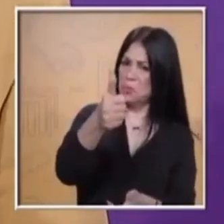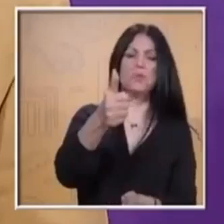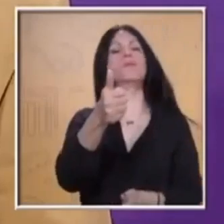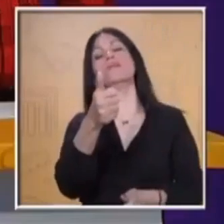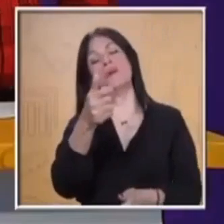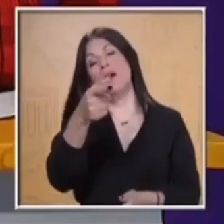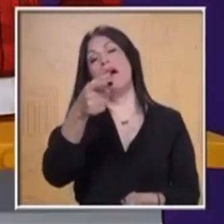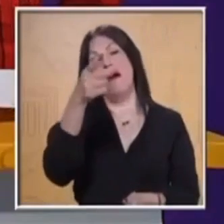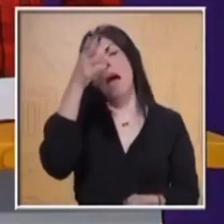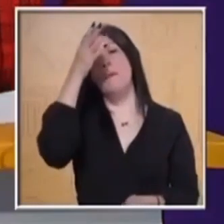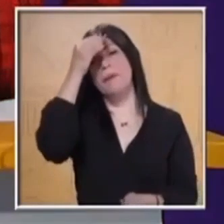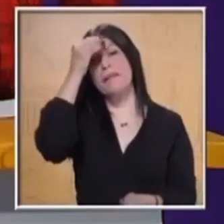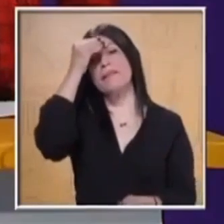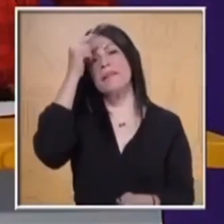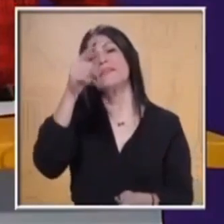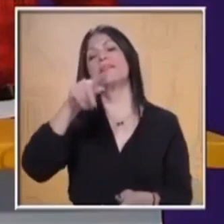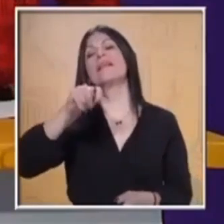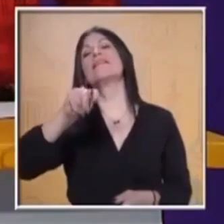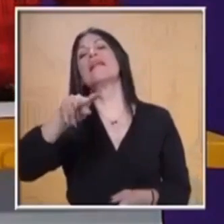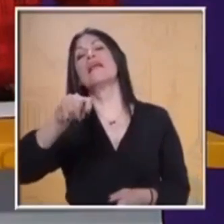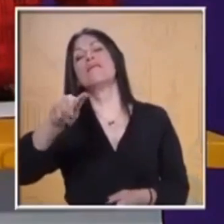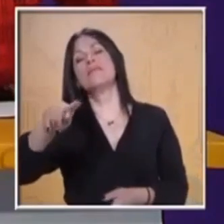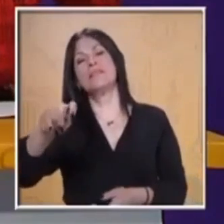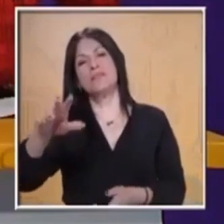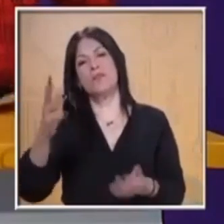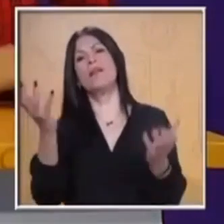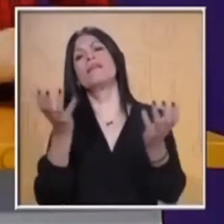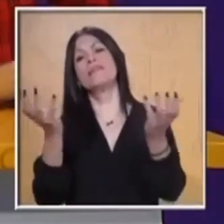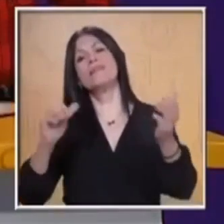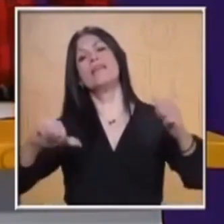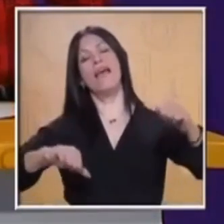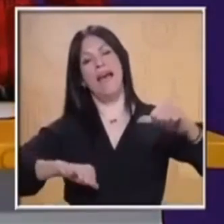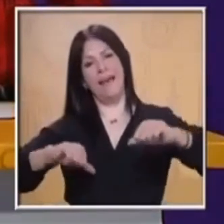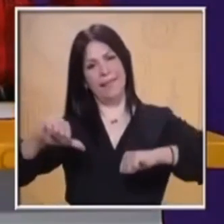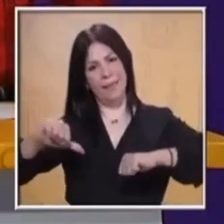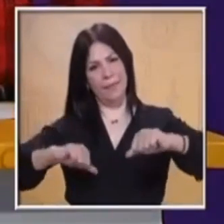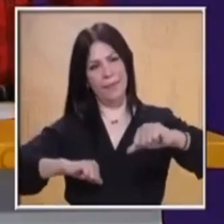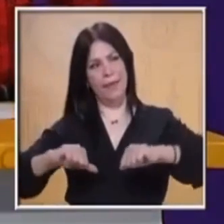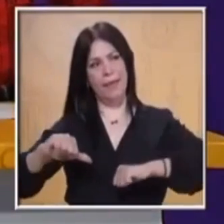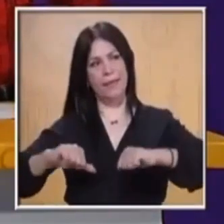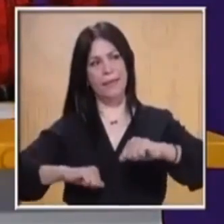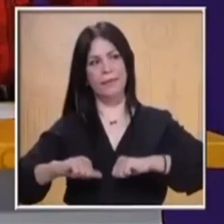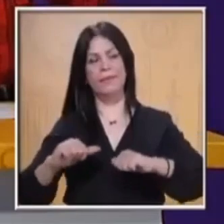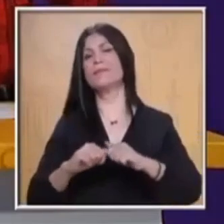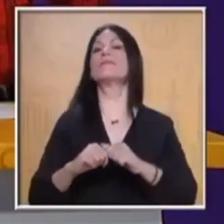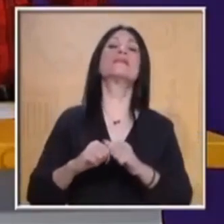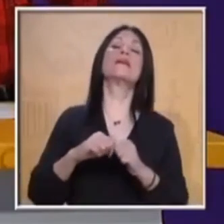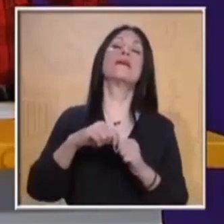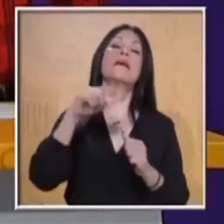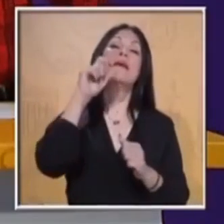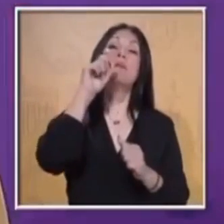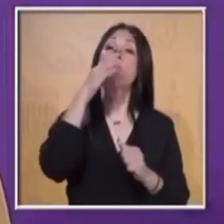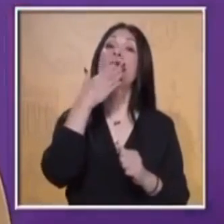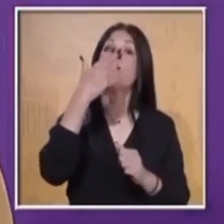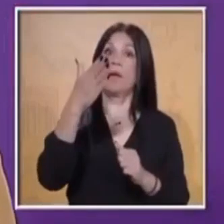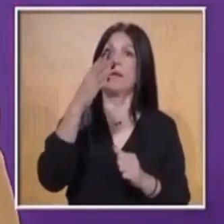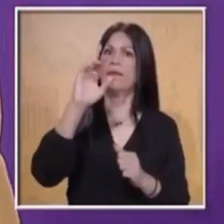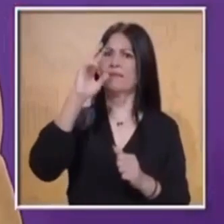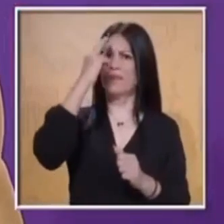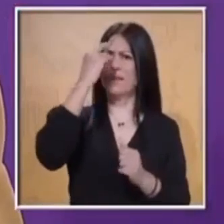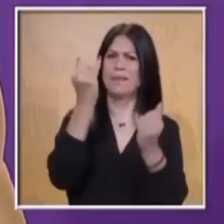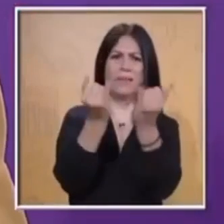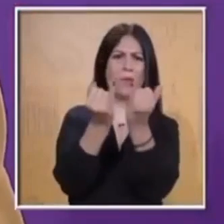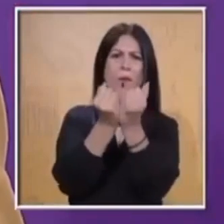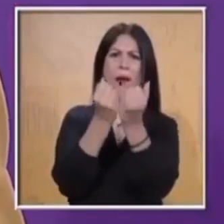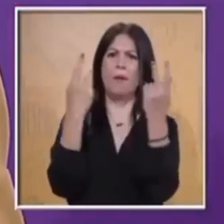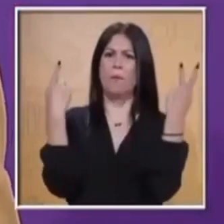también, pues ahí puedes agregar todo el trabajo que el maestro de grupo también te puso en esta contingencia que